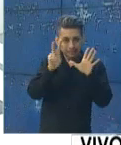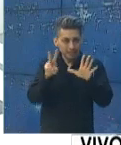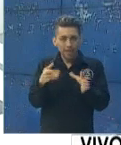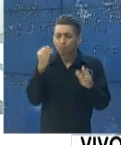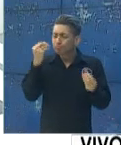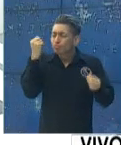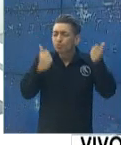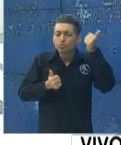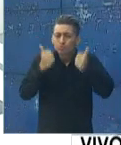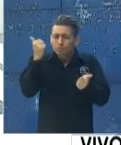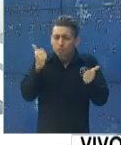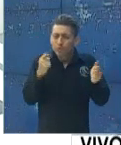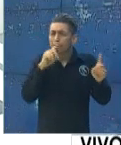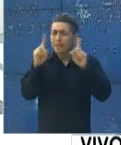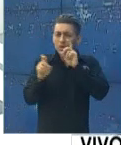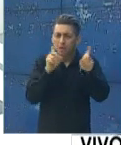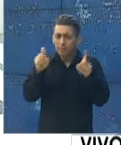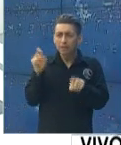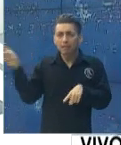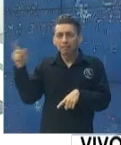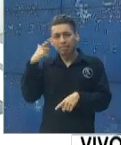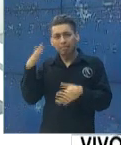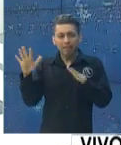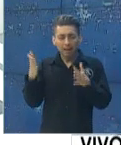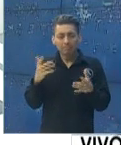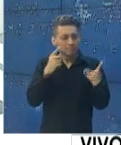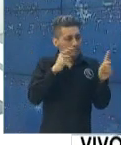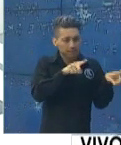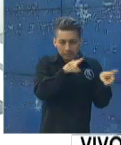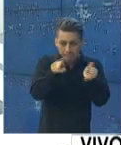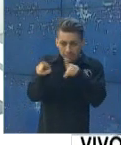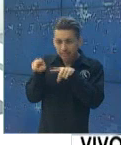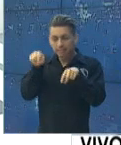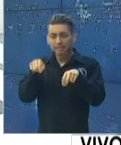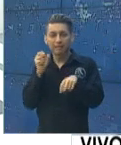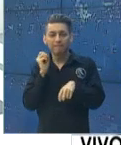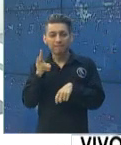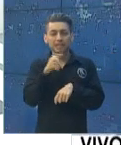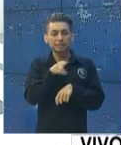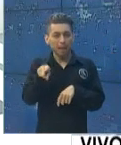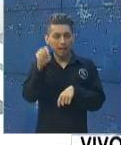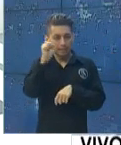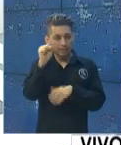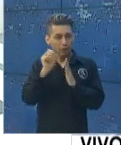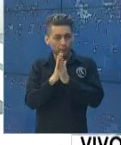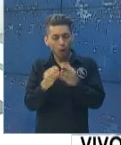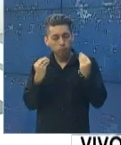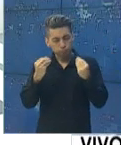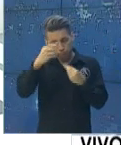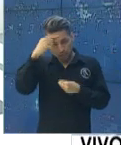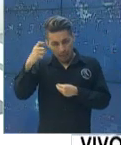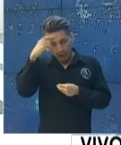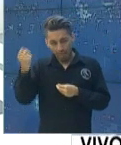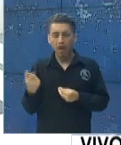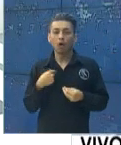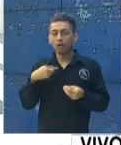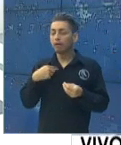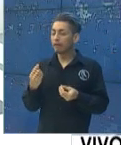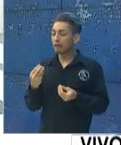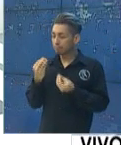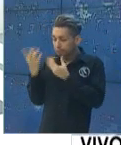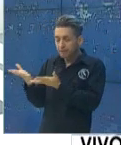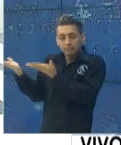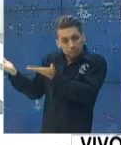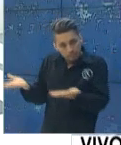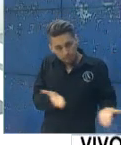muchas dudas e inquietudes que seguramente usted ha empezado a ver en un fin de semana, supongo, de mucho trabajo, pero permítame darle la bienvenida